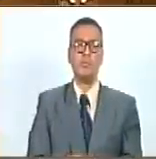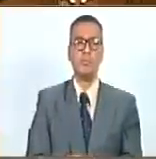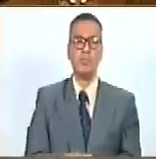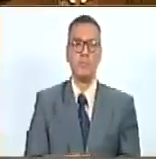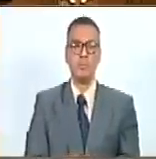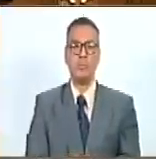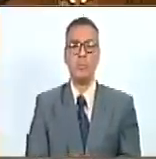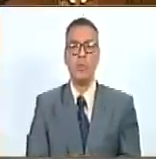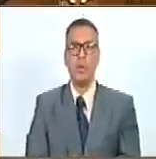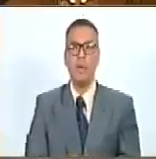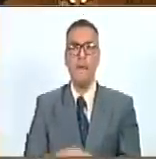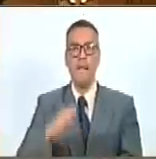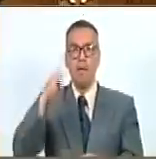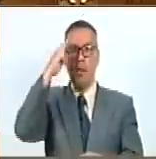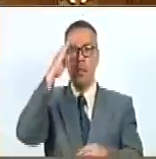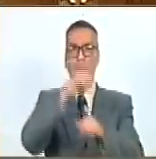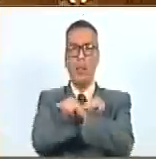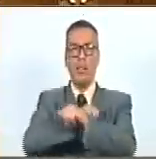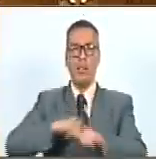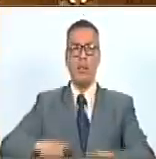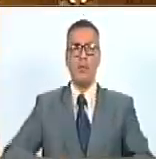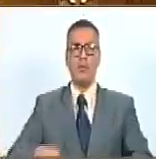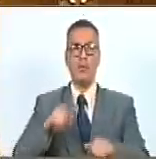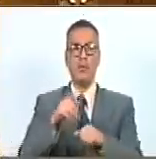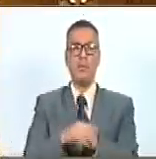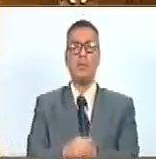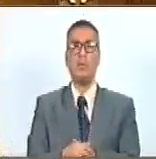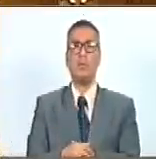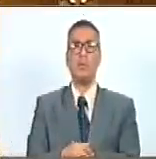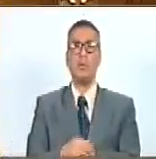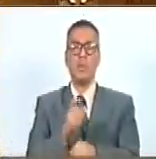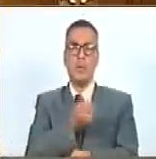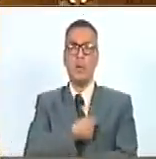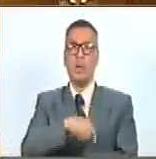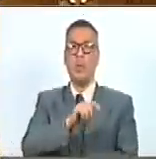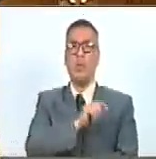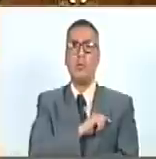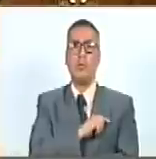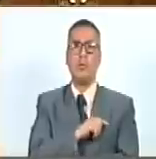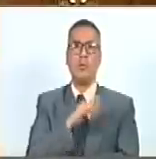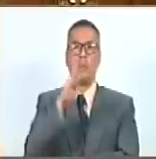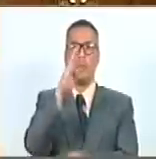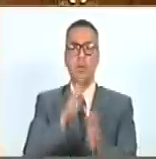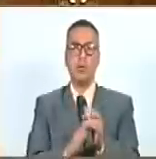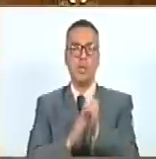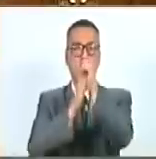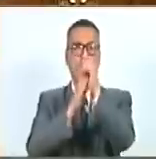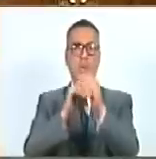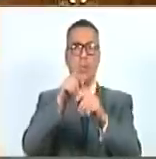Por el ejército español, comandó